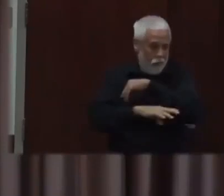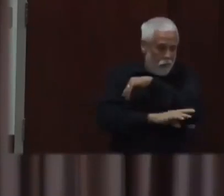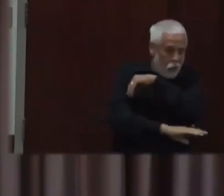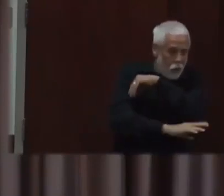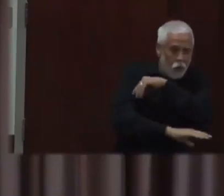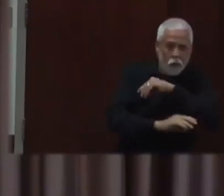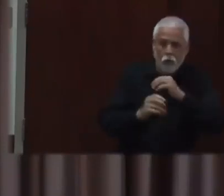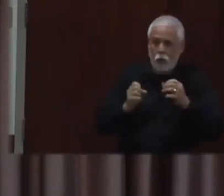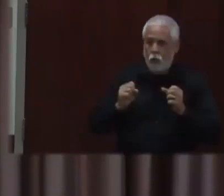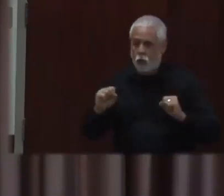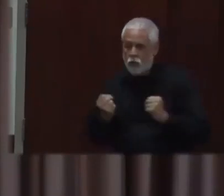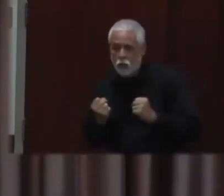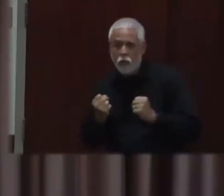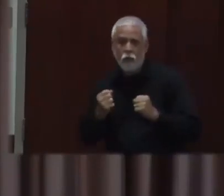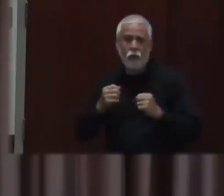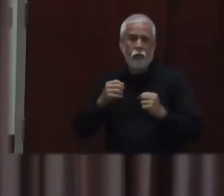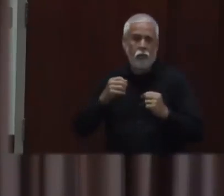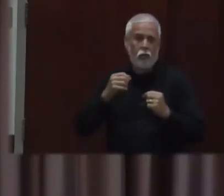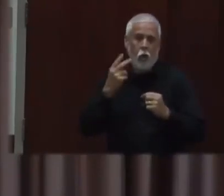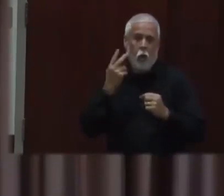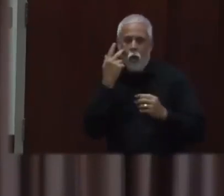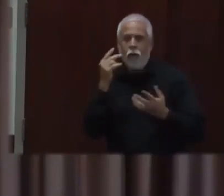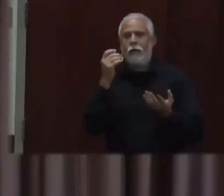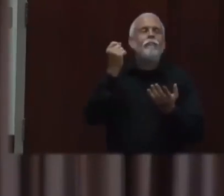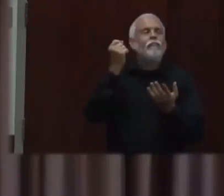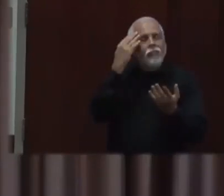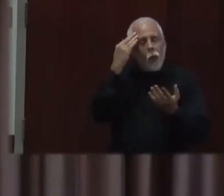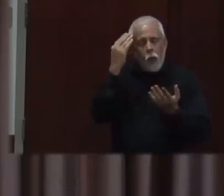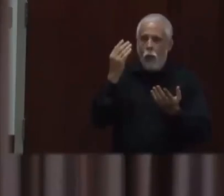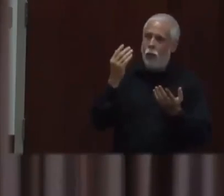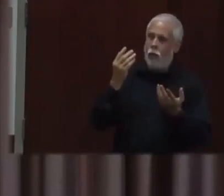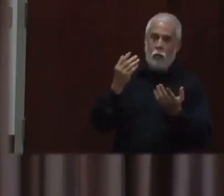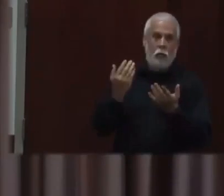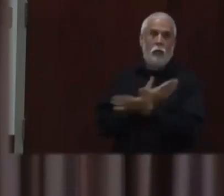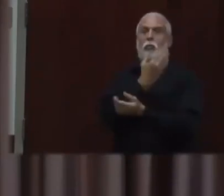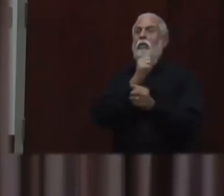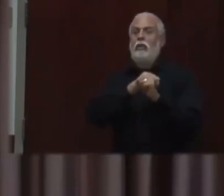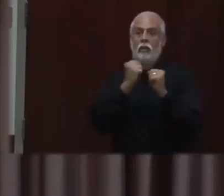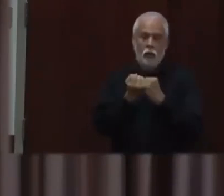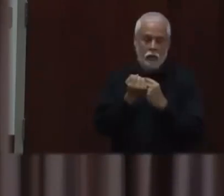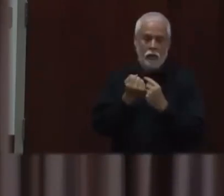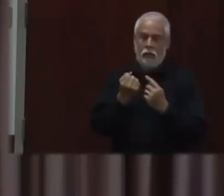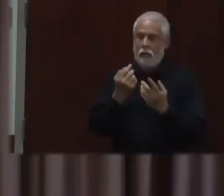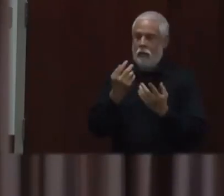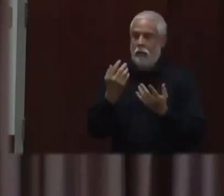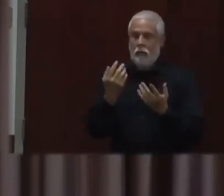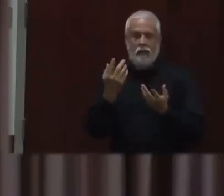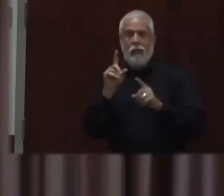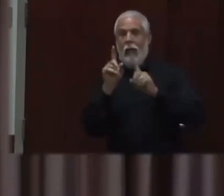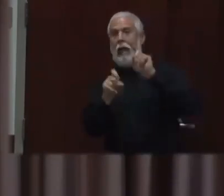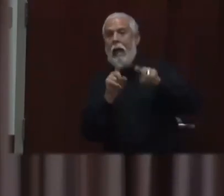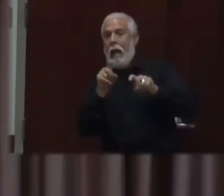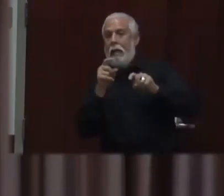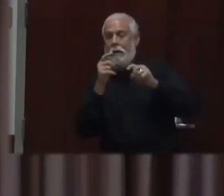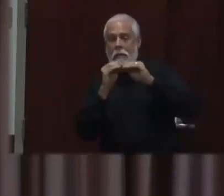No es como que tengamos una bola de cristal y podemos saber. Pero aún así, basado en las experiencias de aprendizaje que hemos